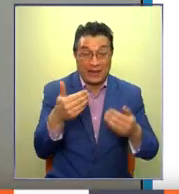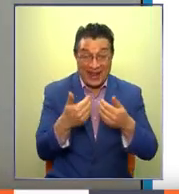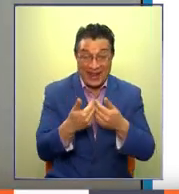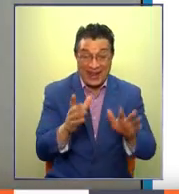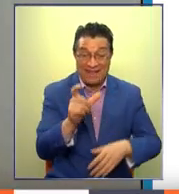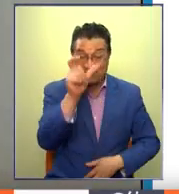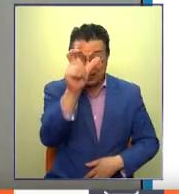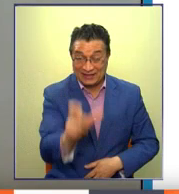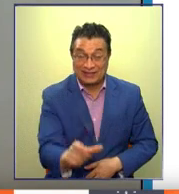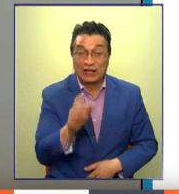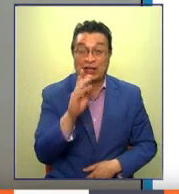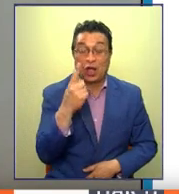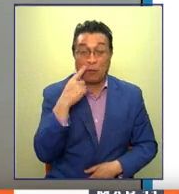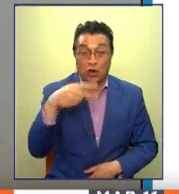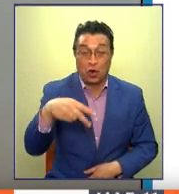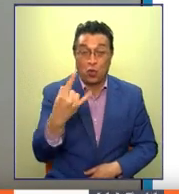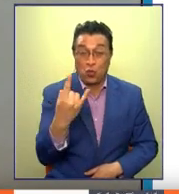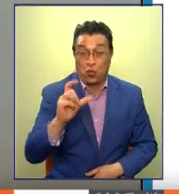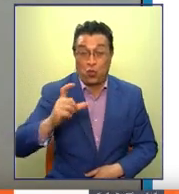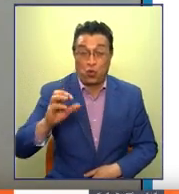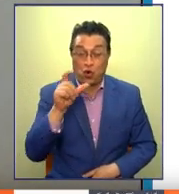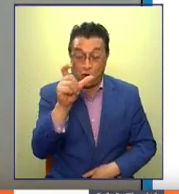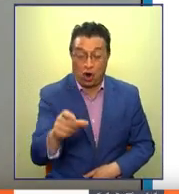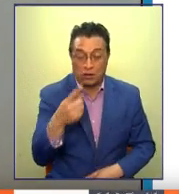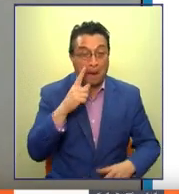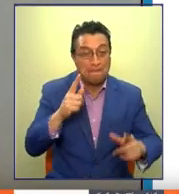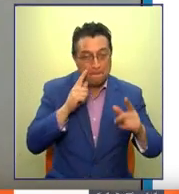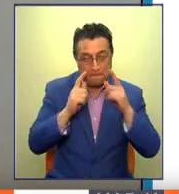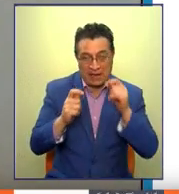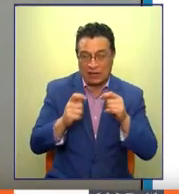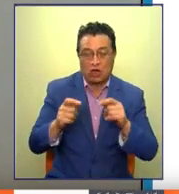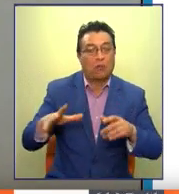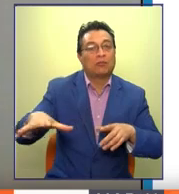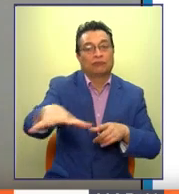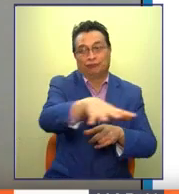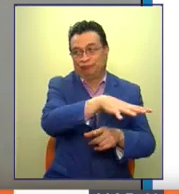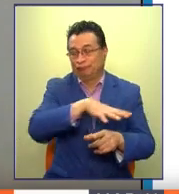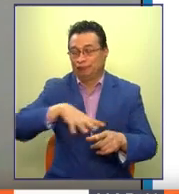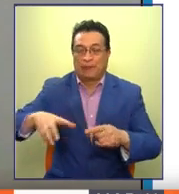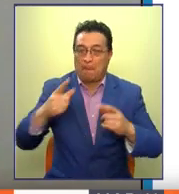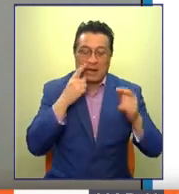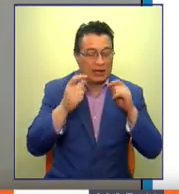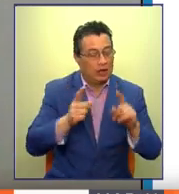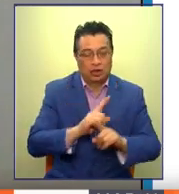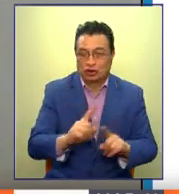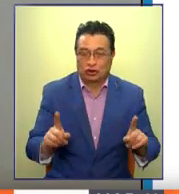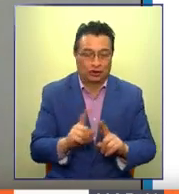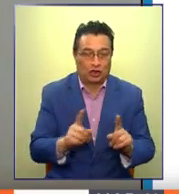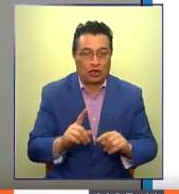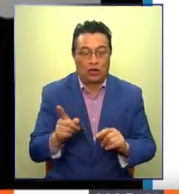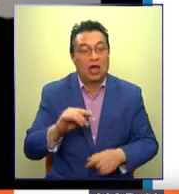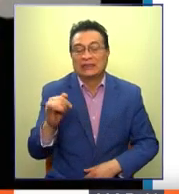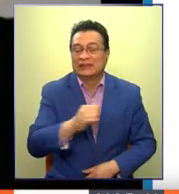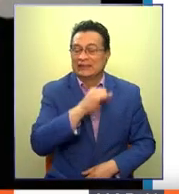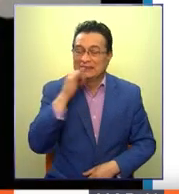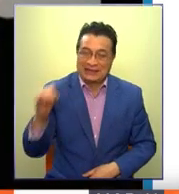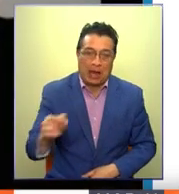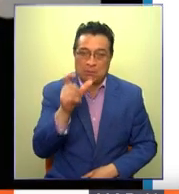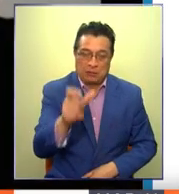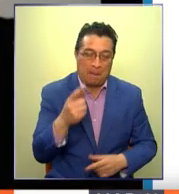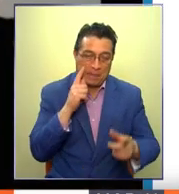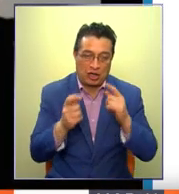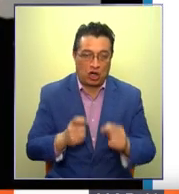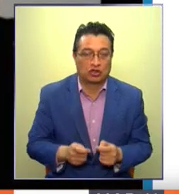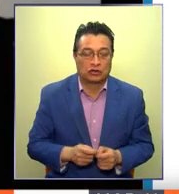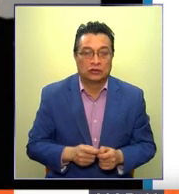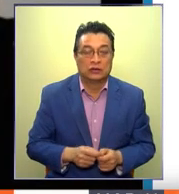Bustamante no solo es un peligro para la seguridad de la sociedad hoy, lo ha sido siempre. Y pese a